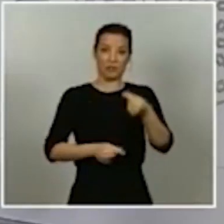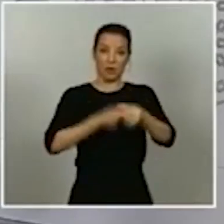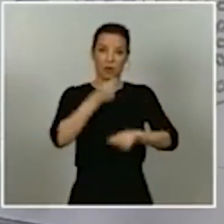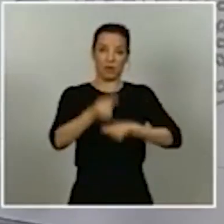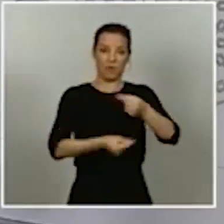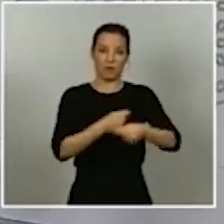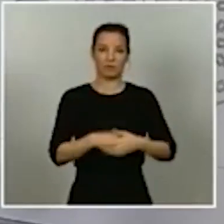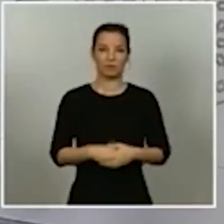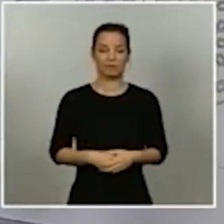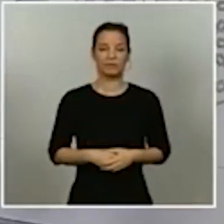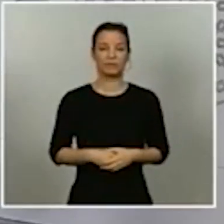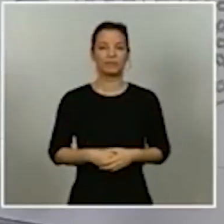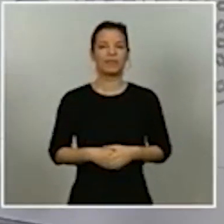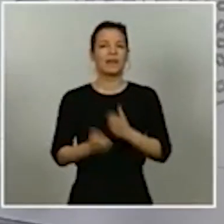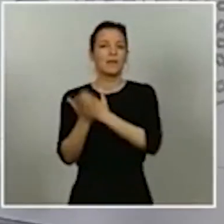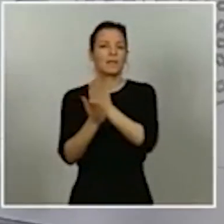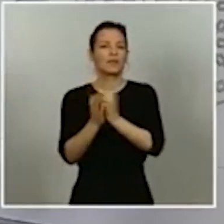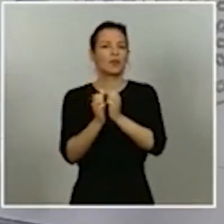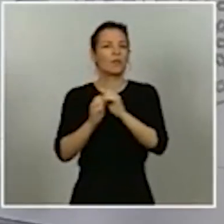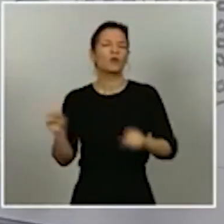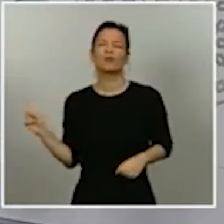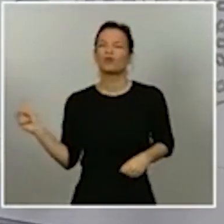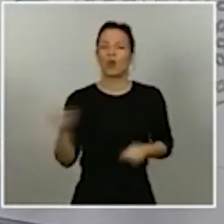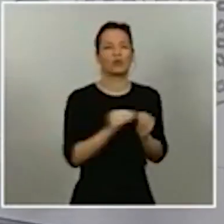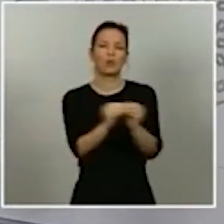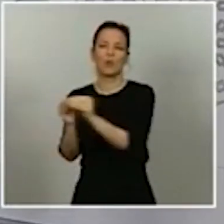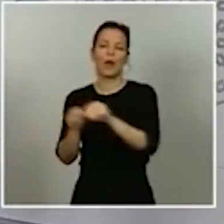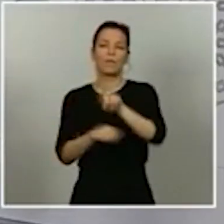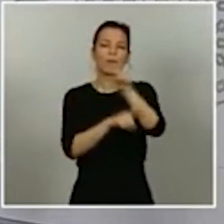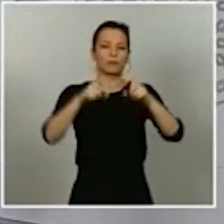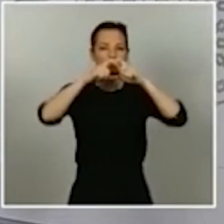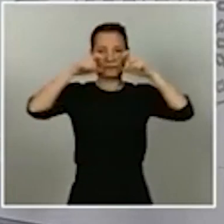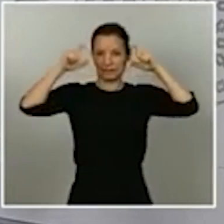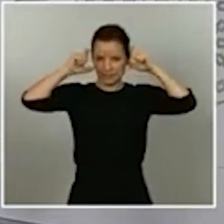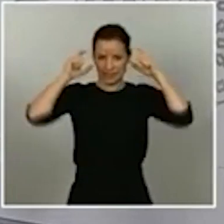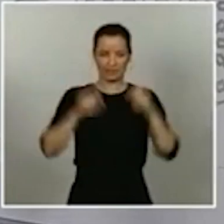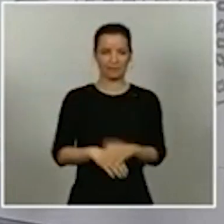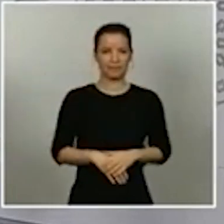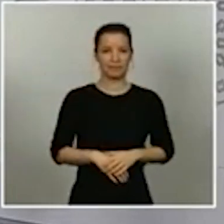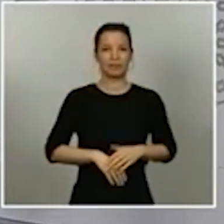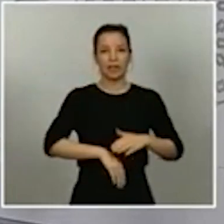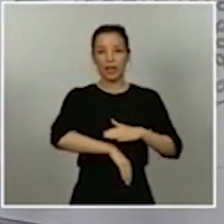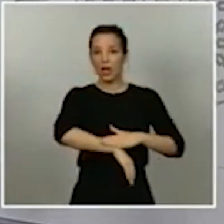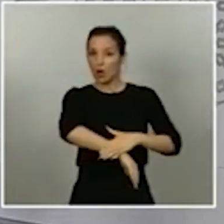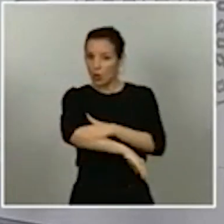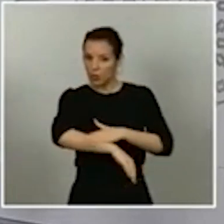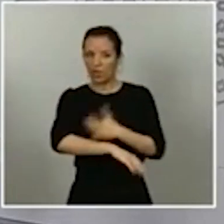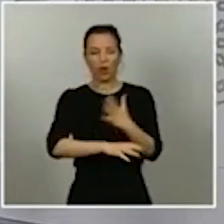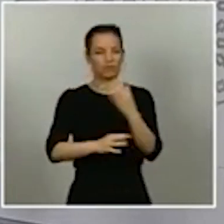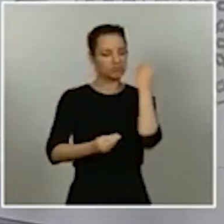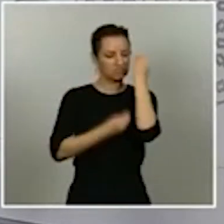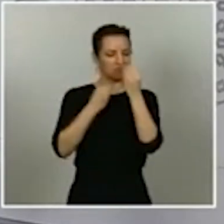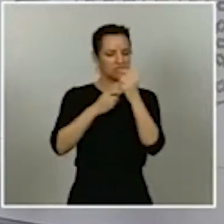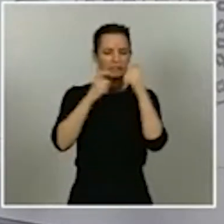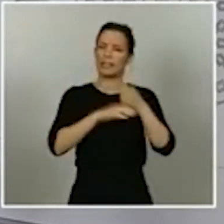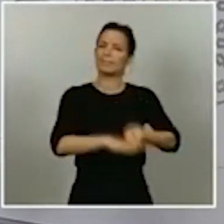Todos los medios de comunicación preguntan por las mascarillas y si el gobierno de alguna manera se está planteando su uso obligatorio. Cuando